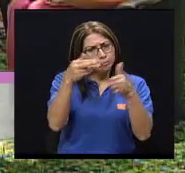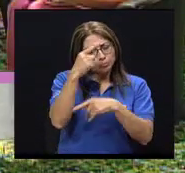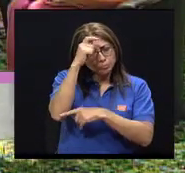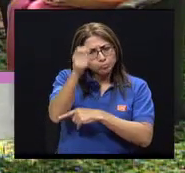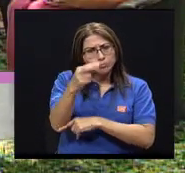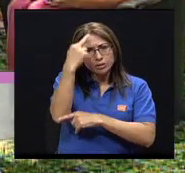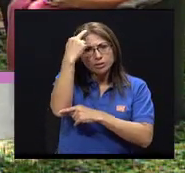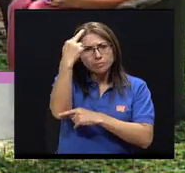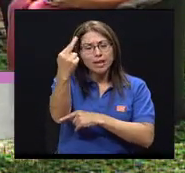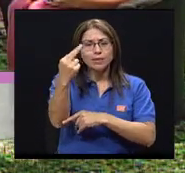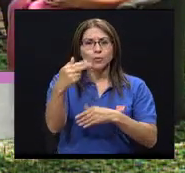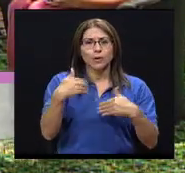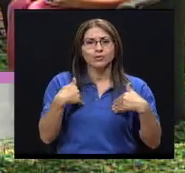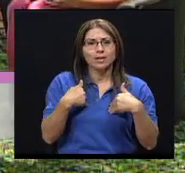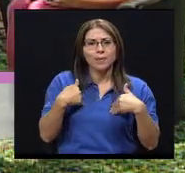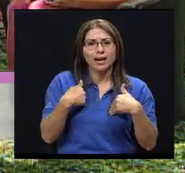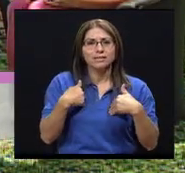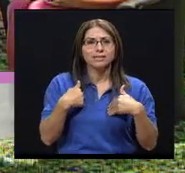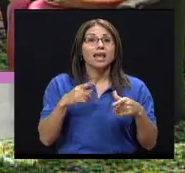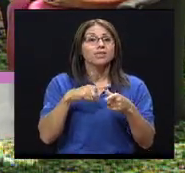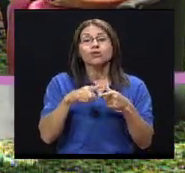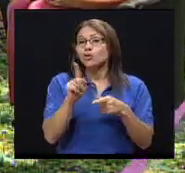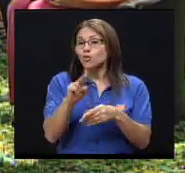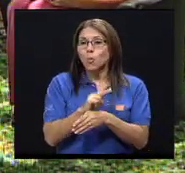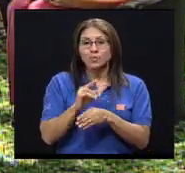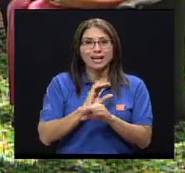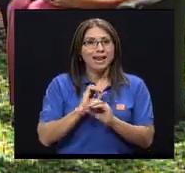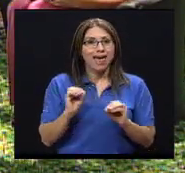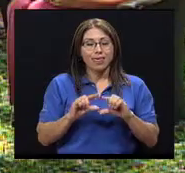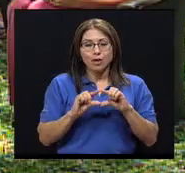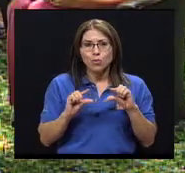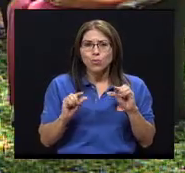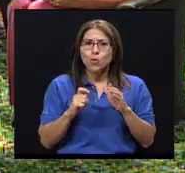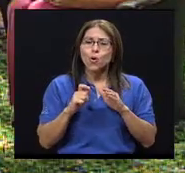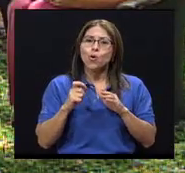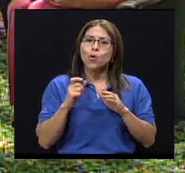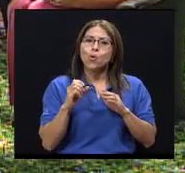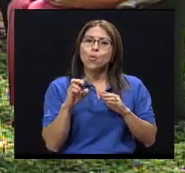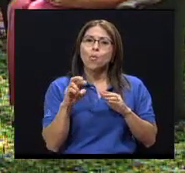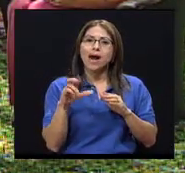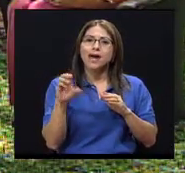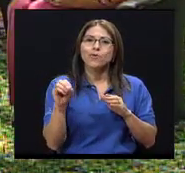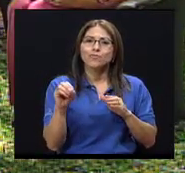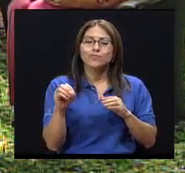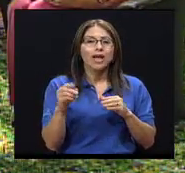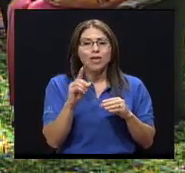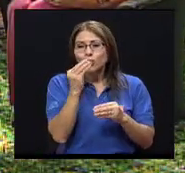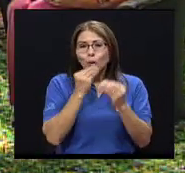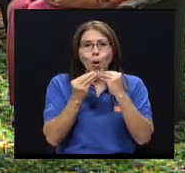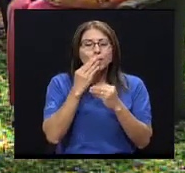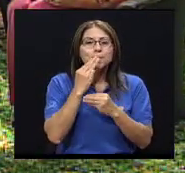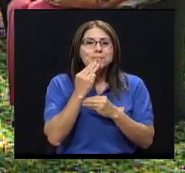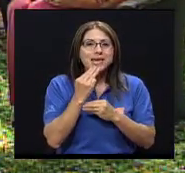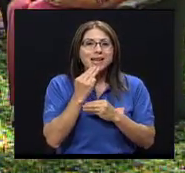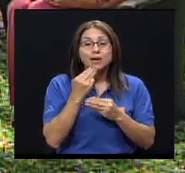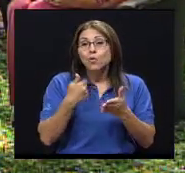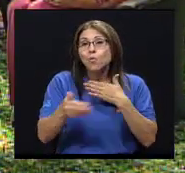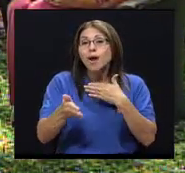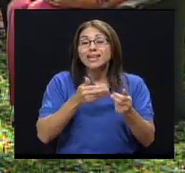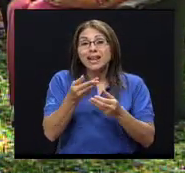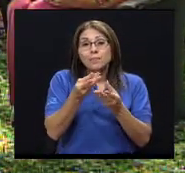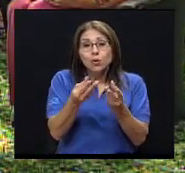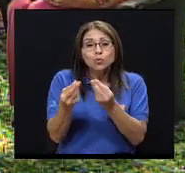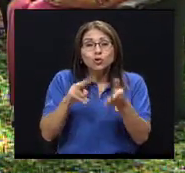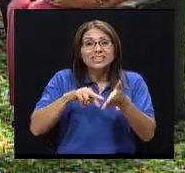derivado de ellos. Entonces, cero cuero, cero, bueno, como le digo, la miel de abeja, cualquier producto que haya implicado algún maltrato hacia el animal,